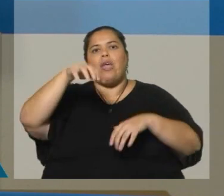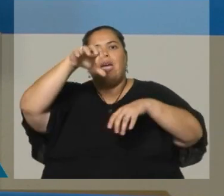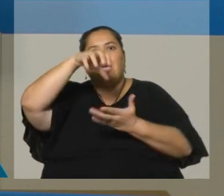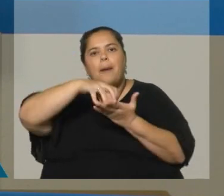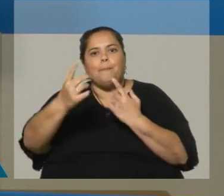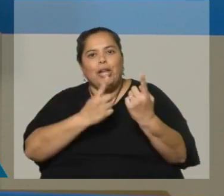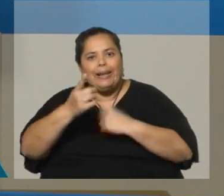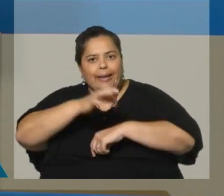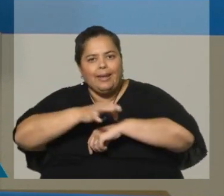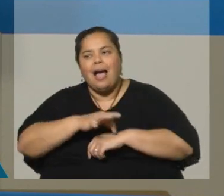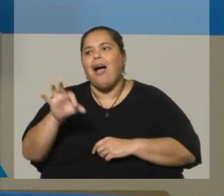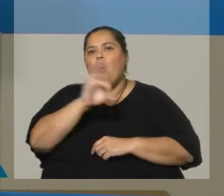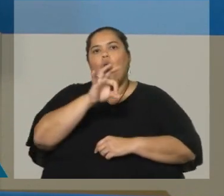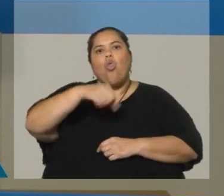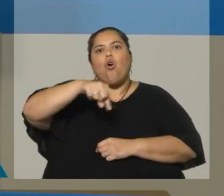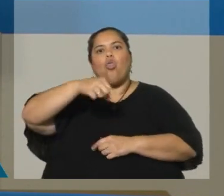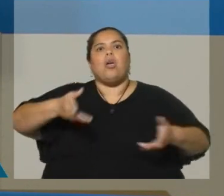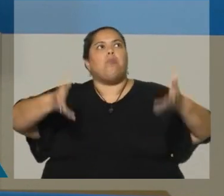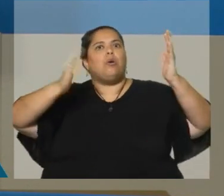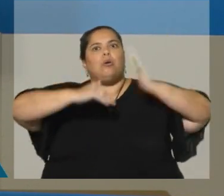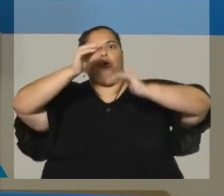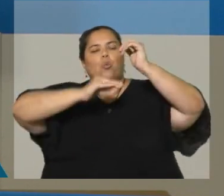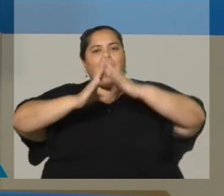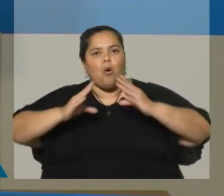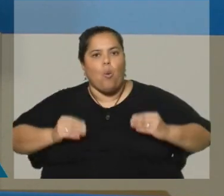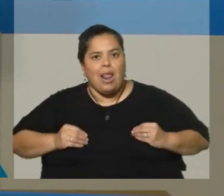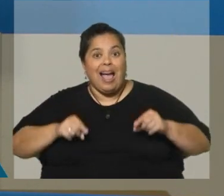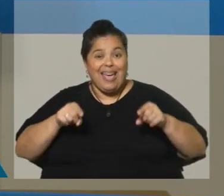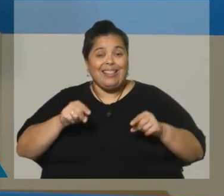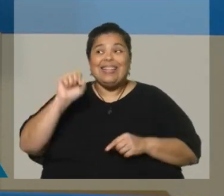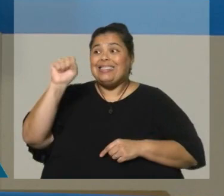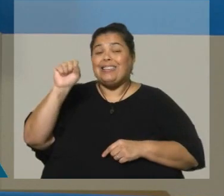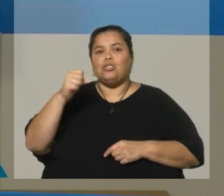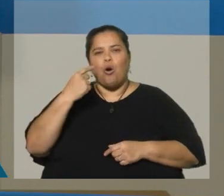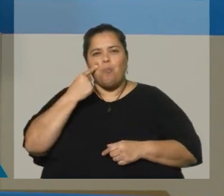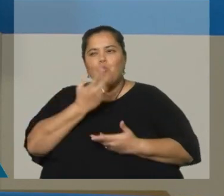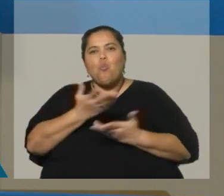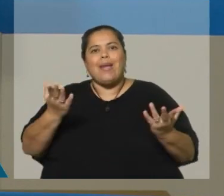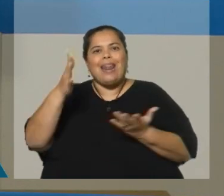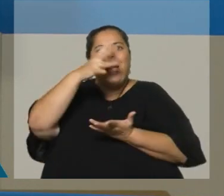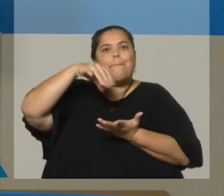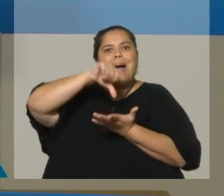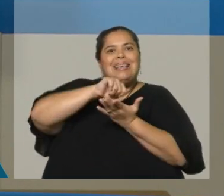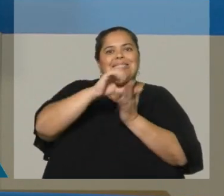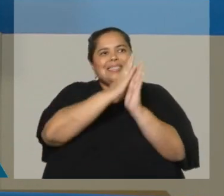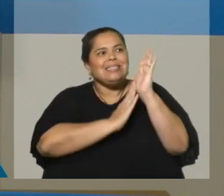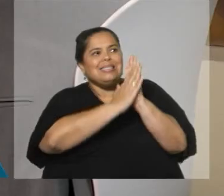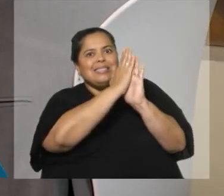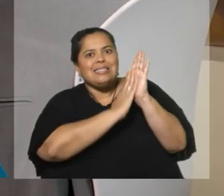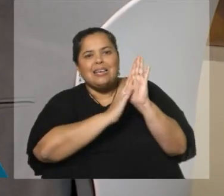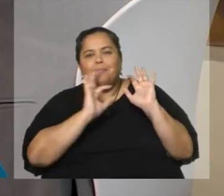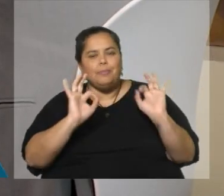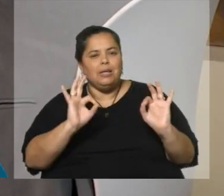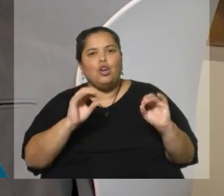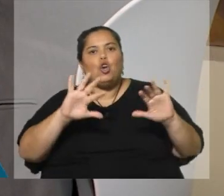tenemos una radiografía del país muy exacta y esto va a ser útil para los próximos dos gobiernos, para las políticas de los próximos dos gobiernos. Porque